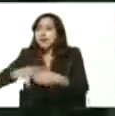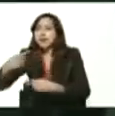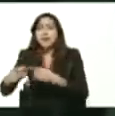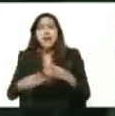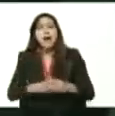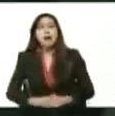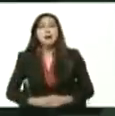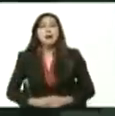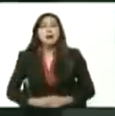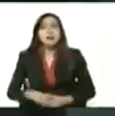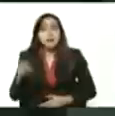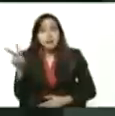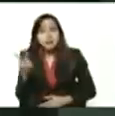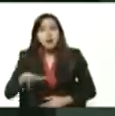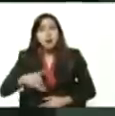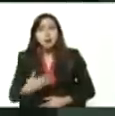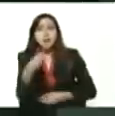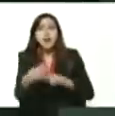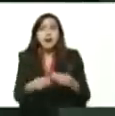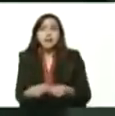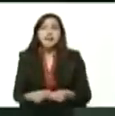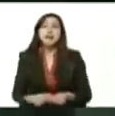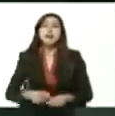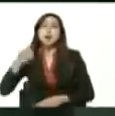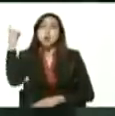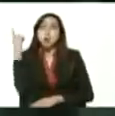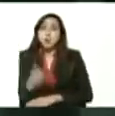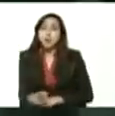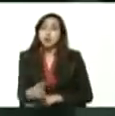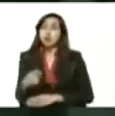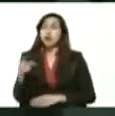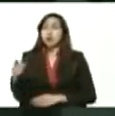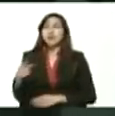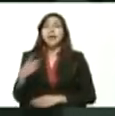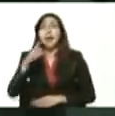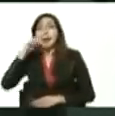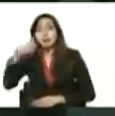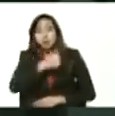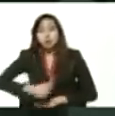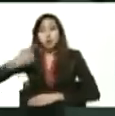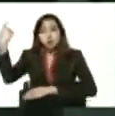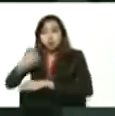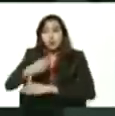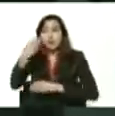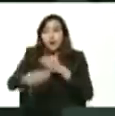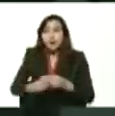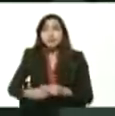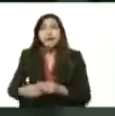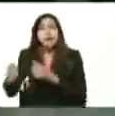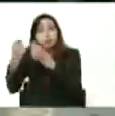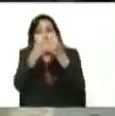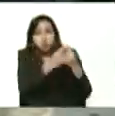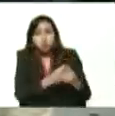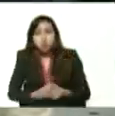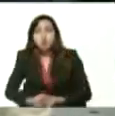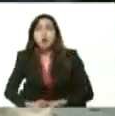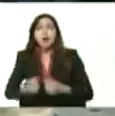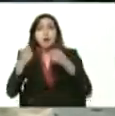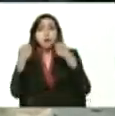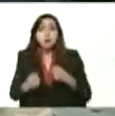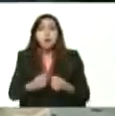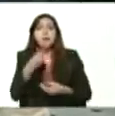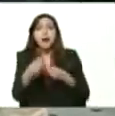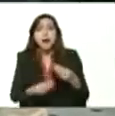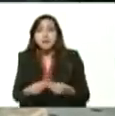cotidianidad del venezolano. Así que, presidente, cumpliendo con esa instrucción suya de fortalecer la economía digital, el Banco Venezuela desde